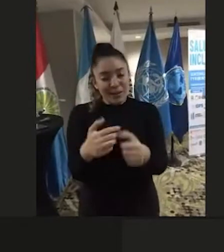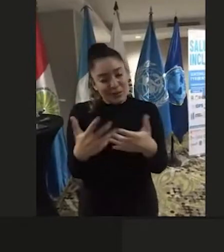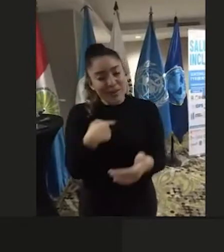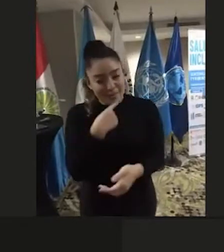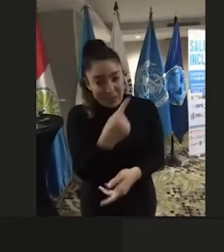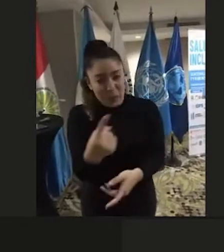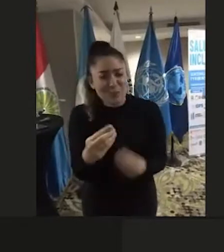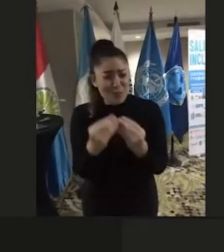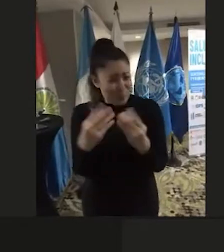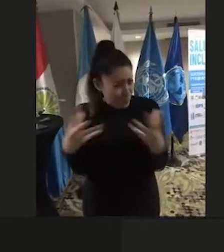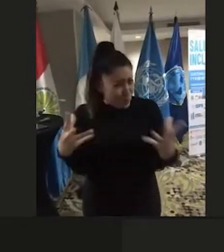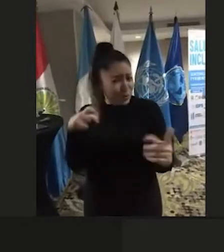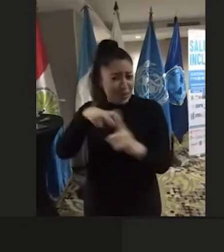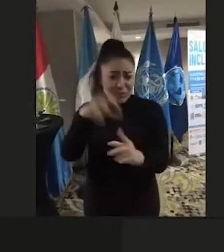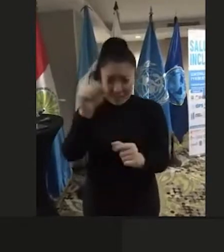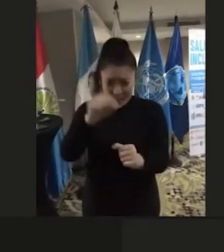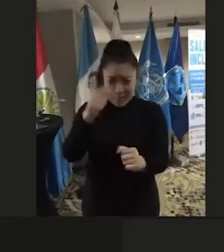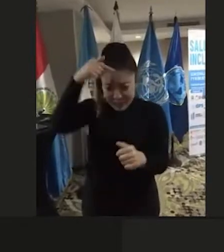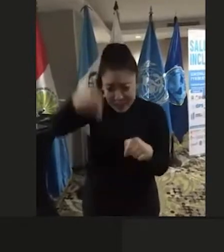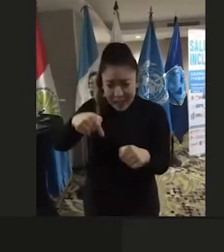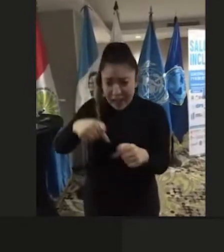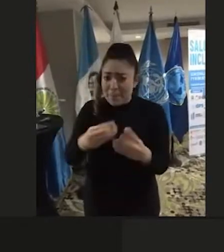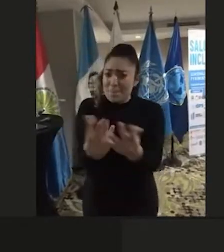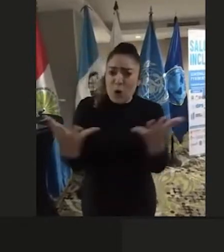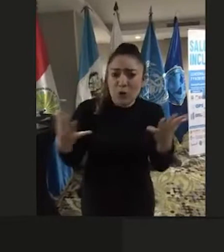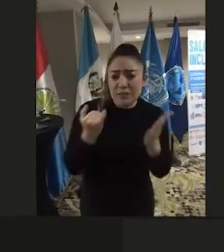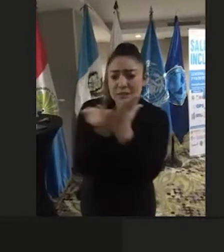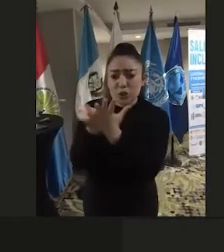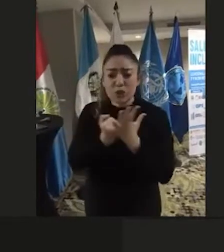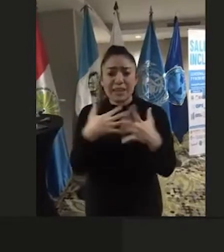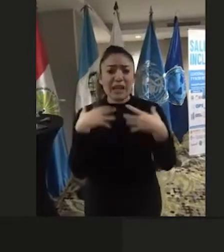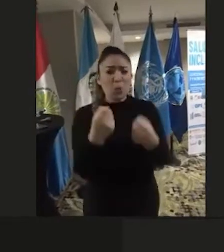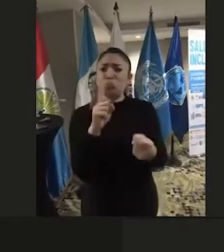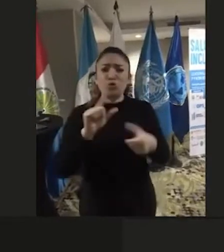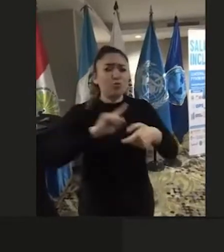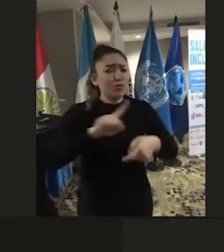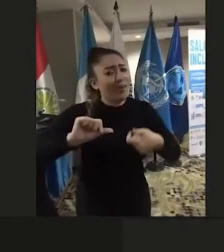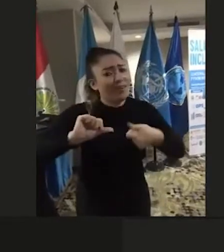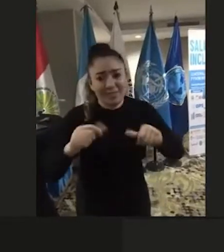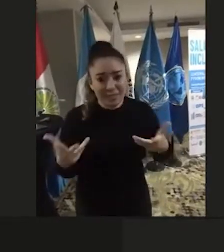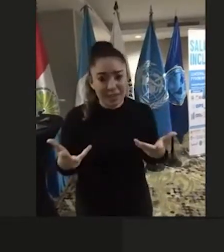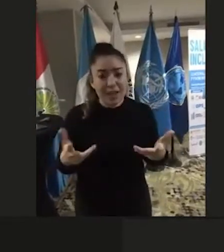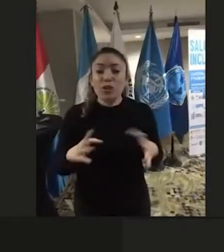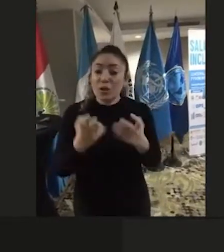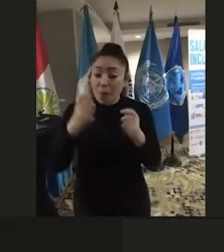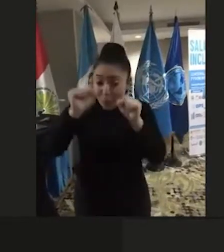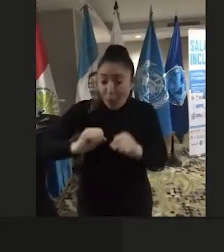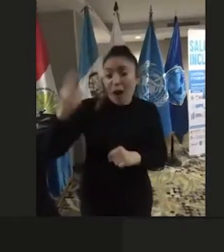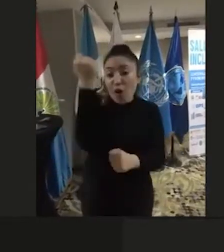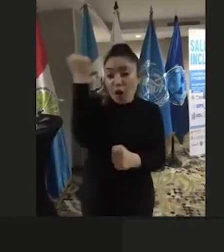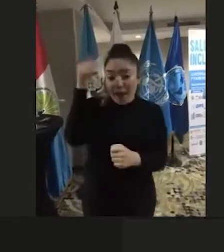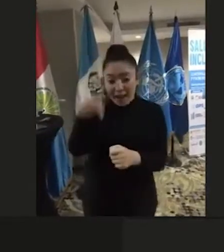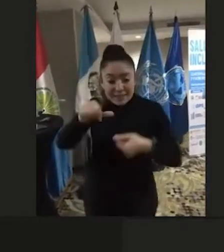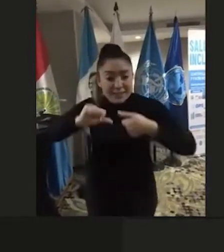son muchos desafíos, porque hoy día muchos de los establecimientos de salud no son accesibles. Y lograr esa accesibilidad